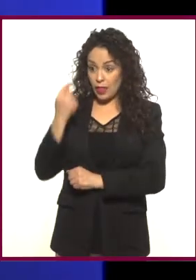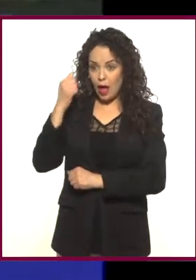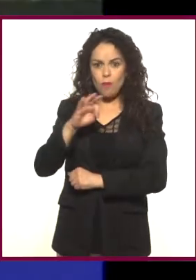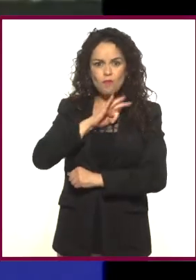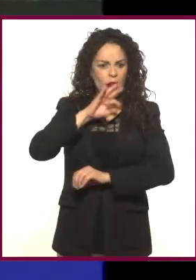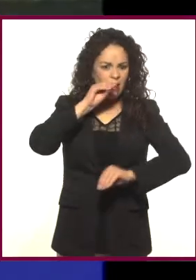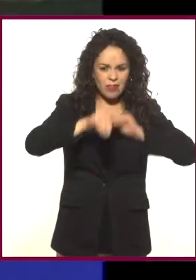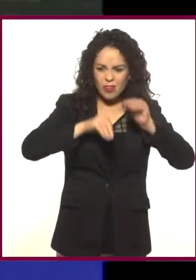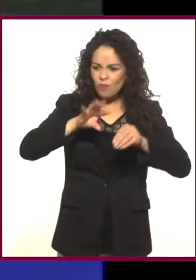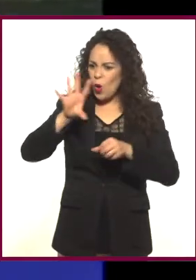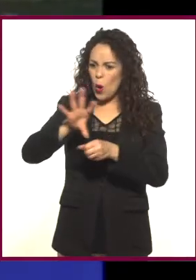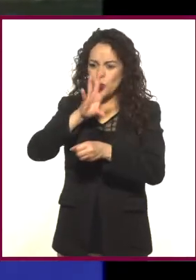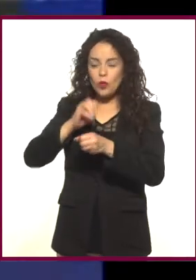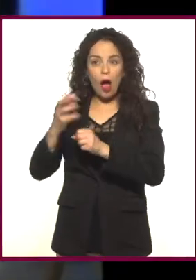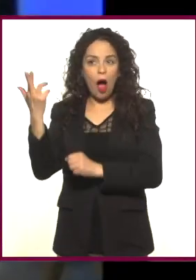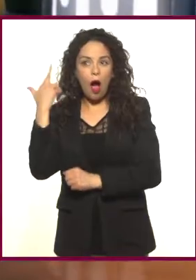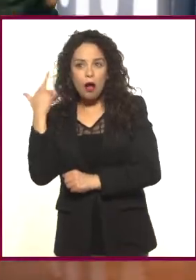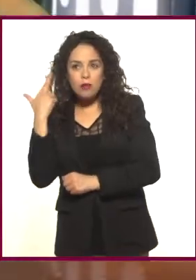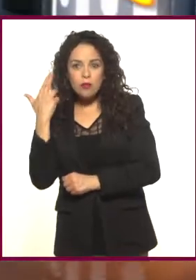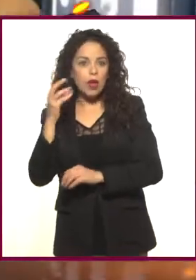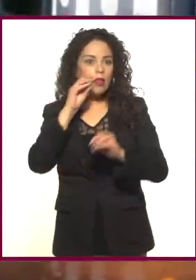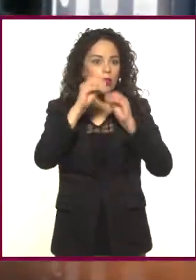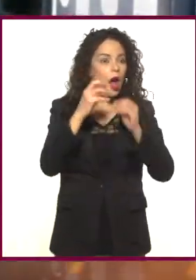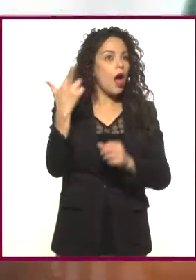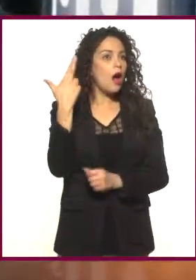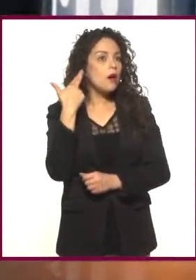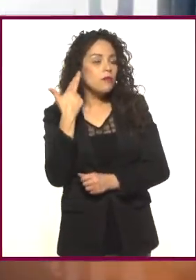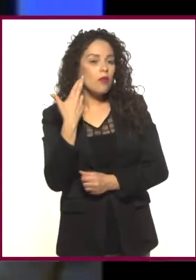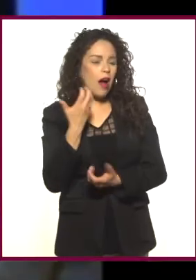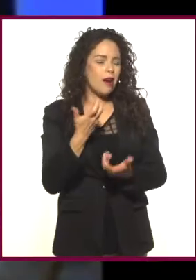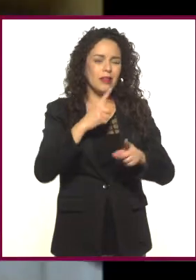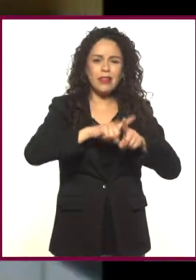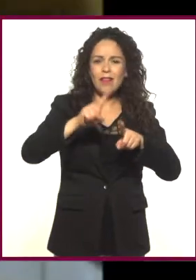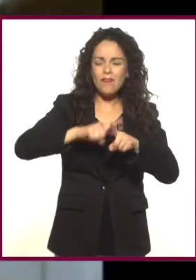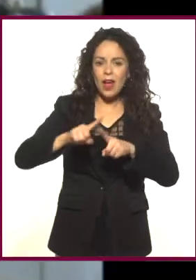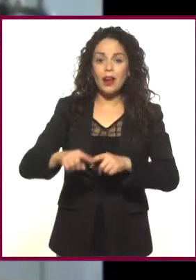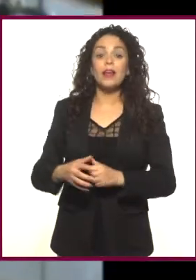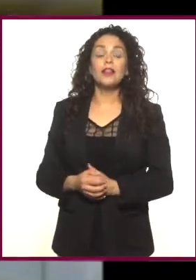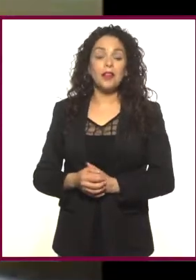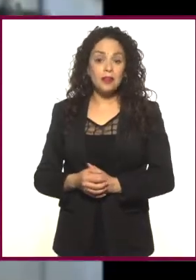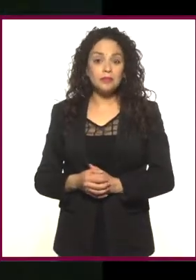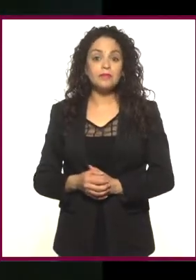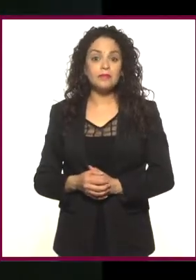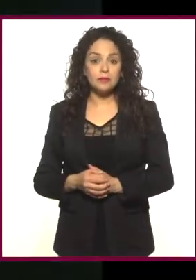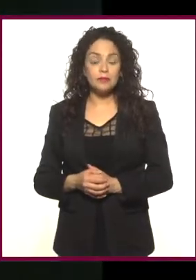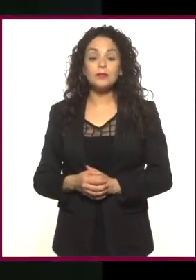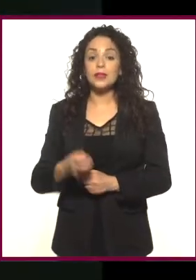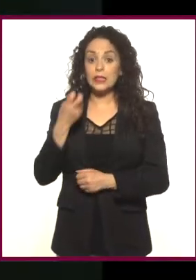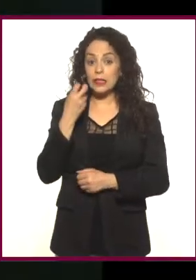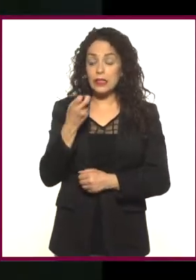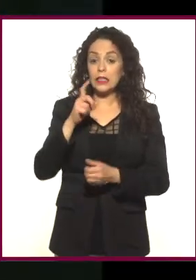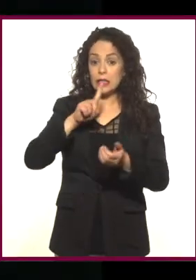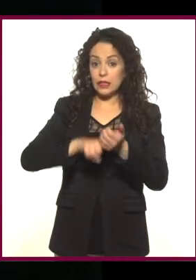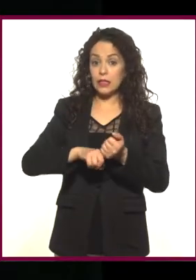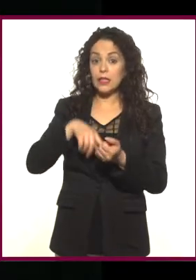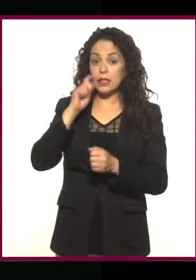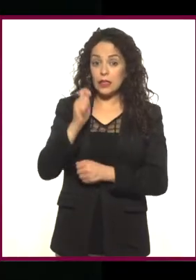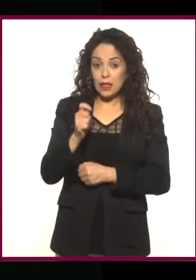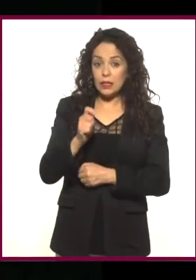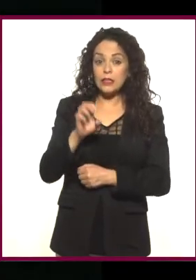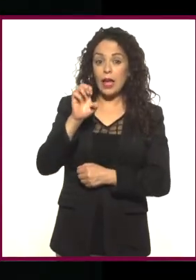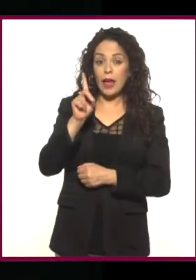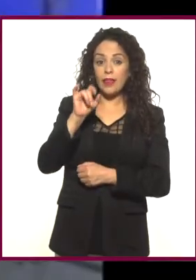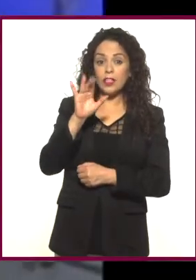podría integrar todo, efectos especiales, edición, sonido. George Lucas embarcó en el desarrollo de un sistema de edición no lineal,